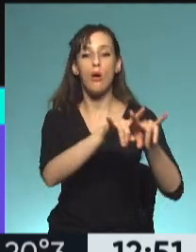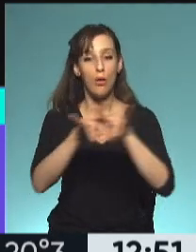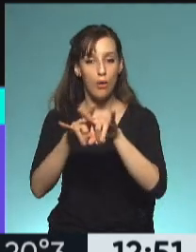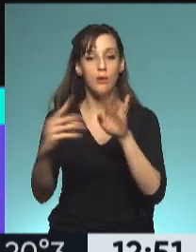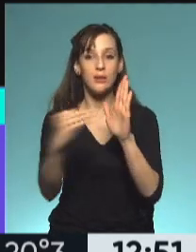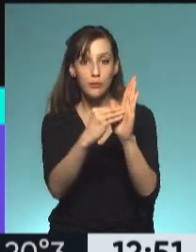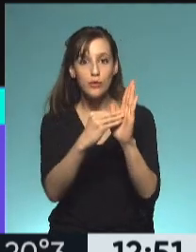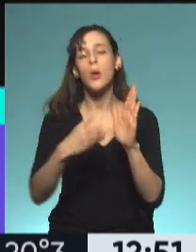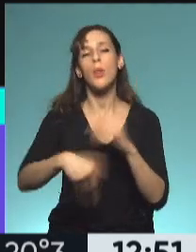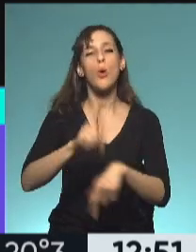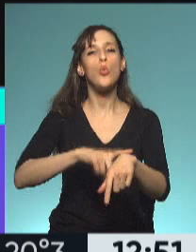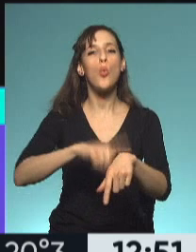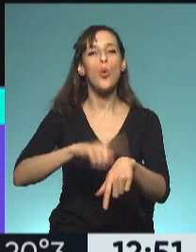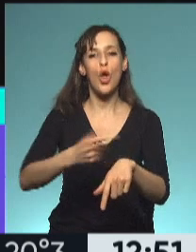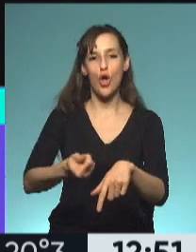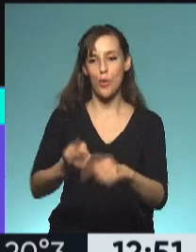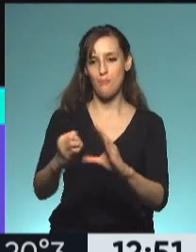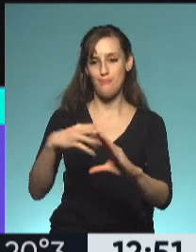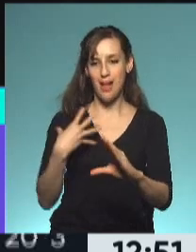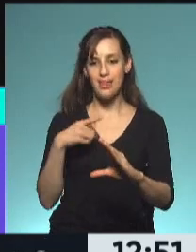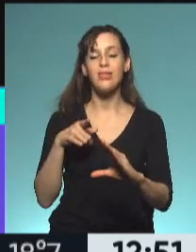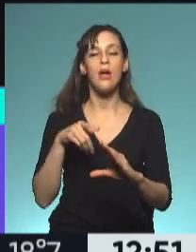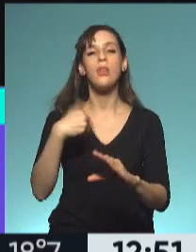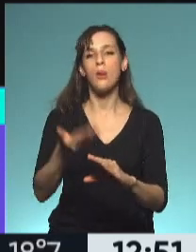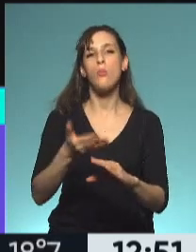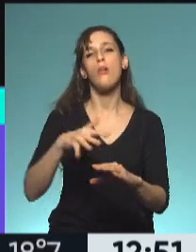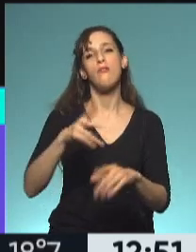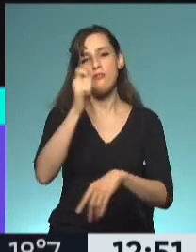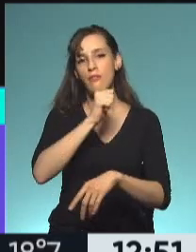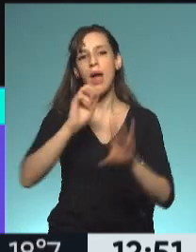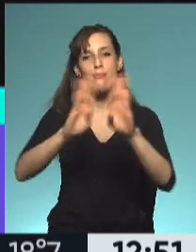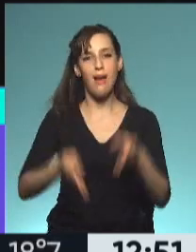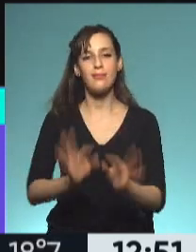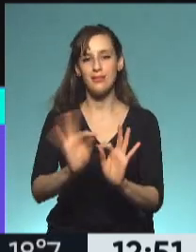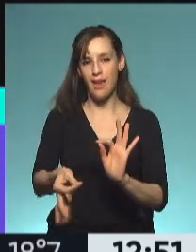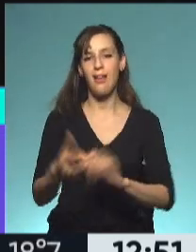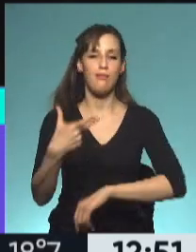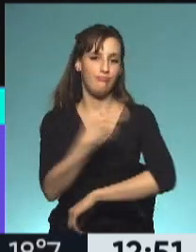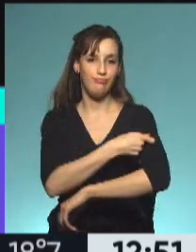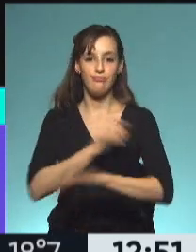turno para ir a su farmacia del barrio, poder seguir cuidándonos entre todos. Eduardo, muchísimas gracias. Gracias.